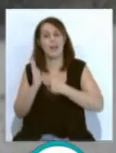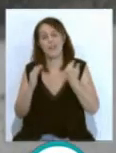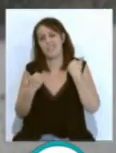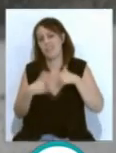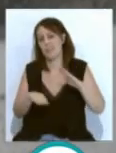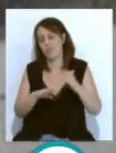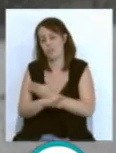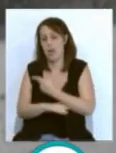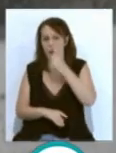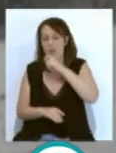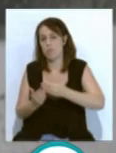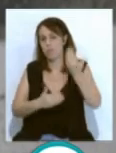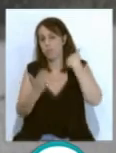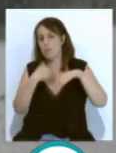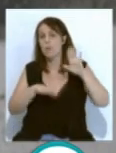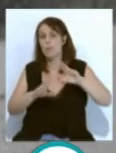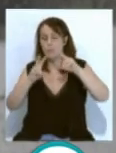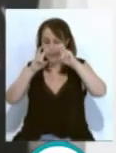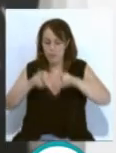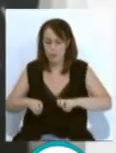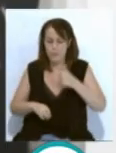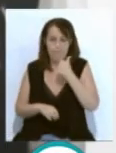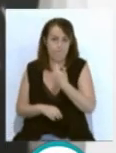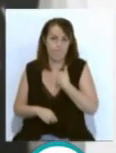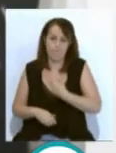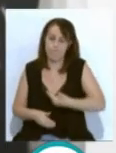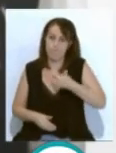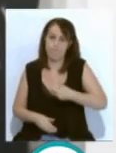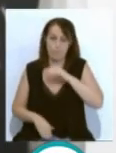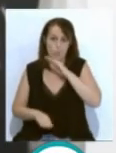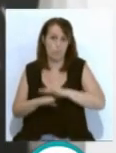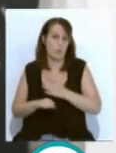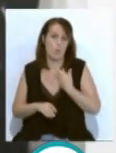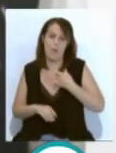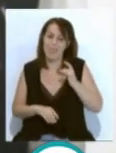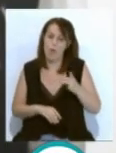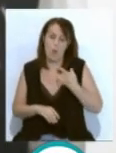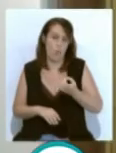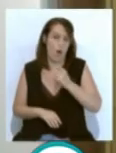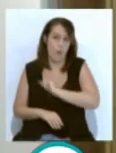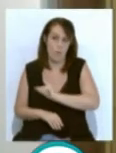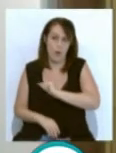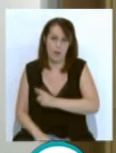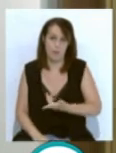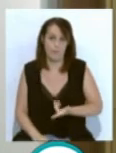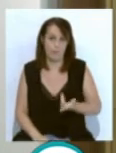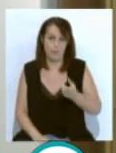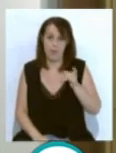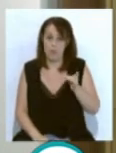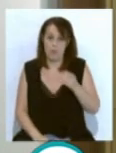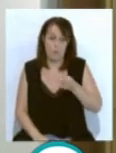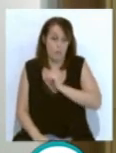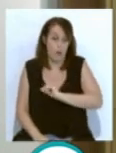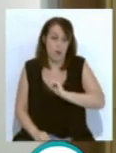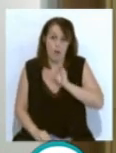años, pero los investigadores señalan la importancia de cumplir con una deuda moral. La responsabilidad moral, esa no caduca nunca,